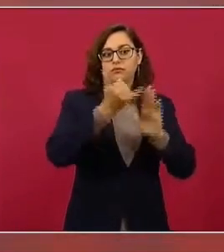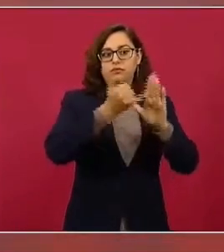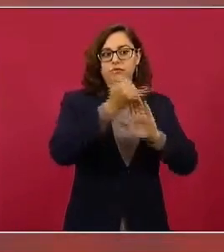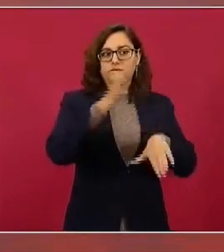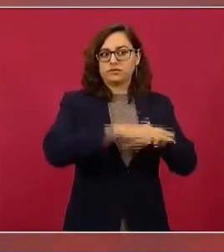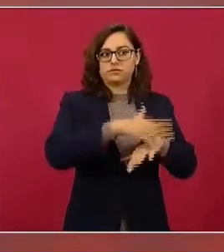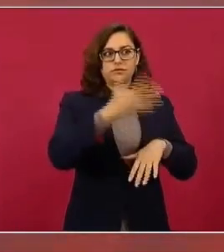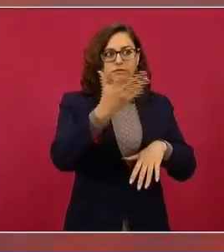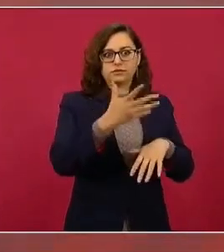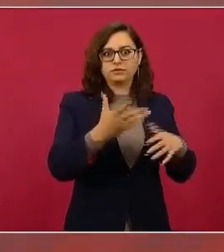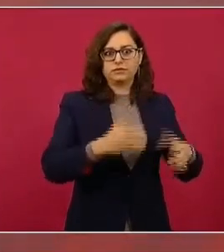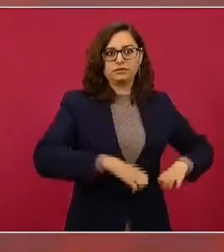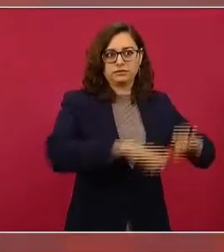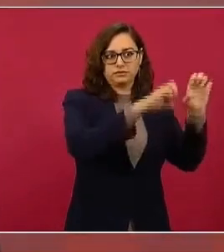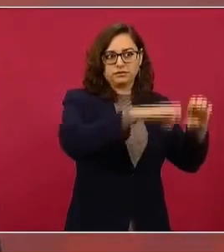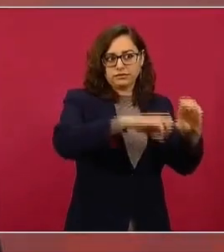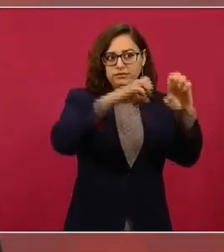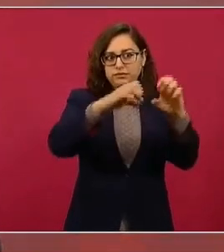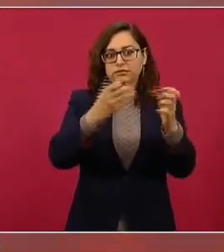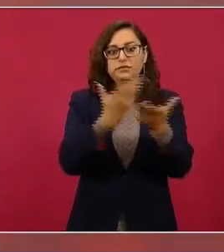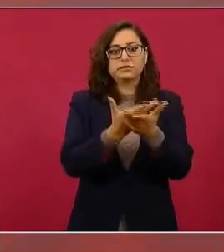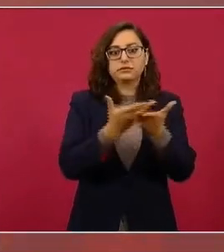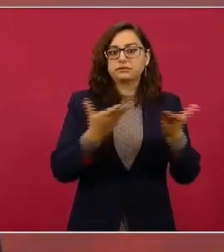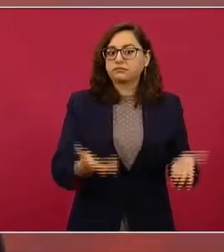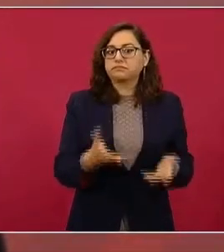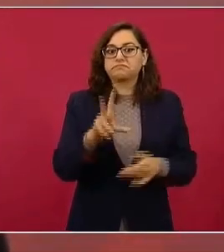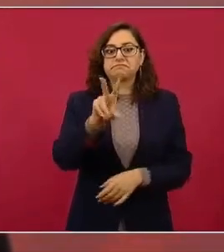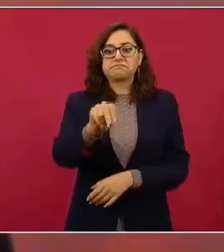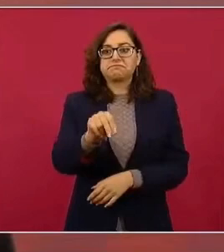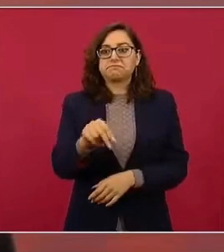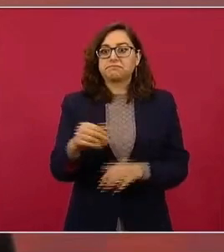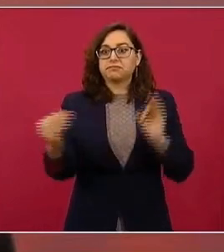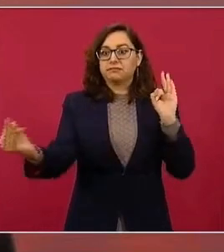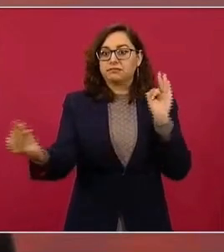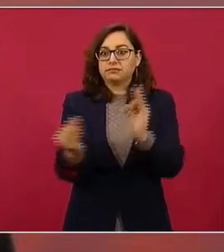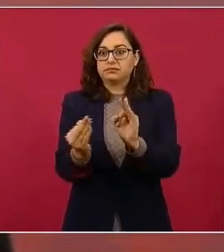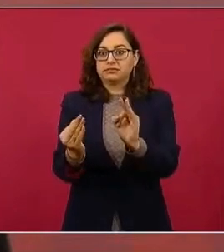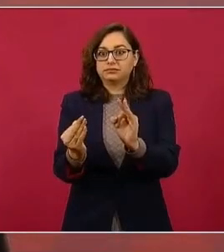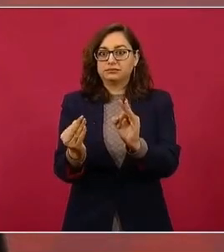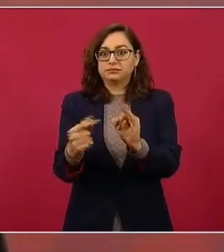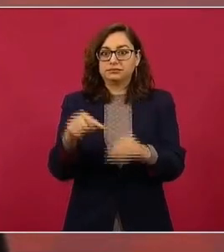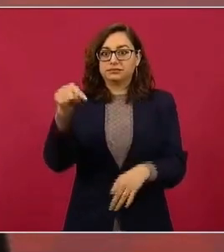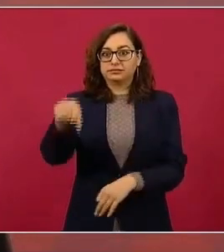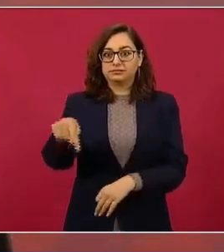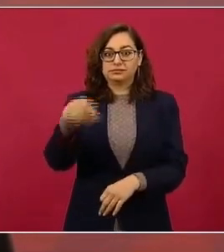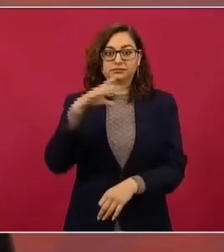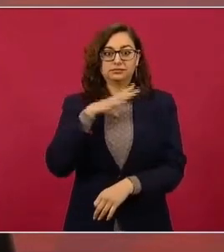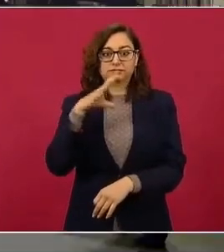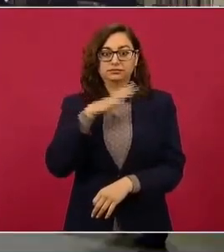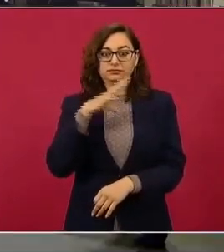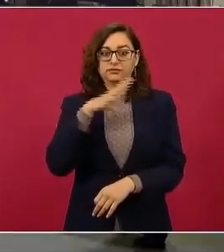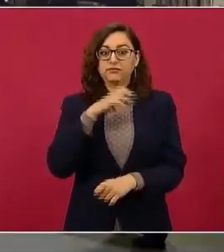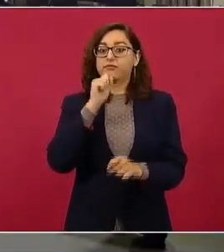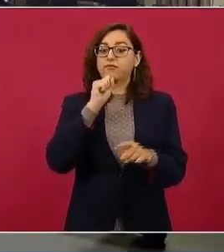terminal de Crudo, pero también está el puerto.